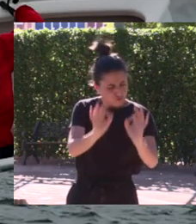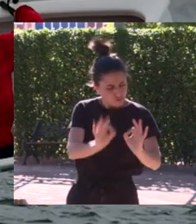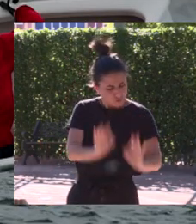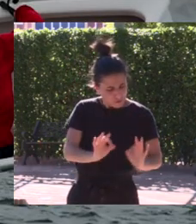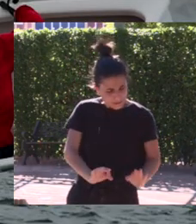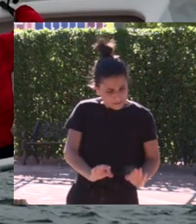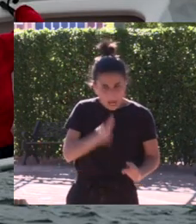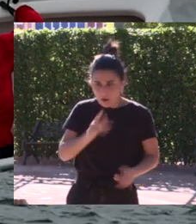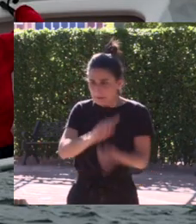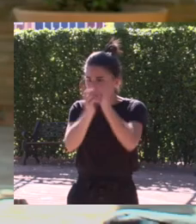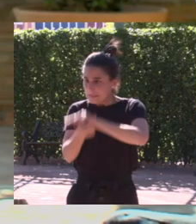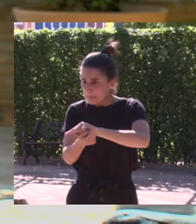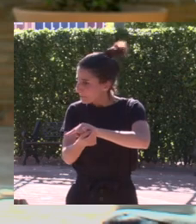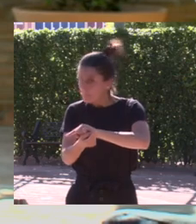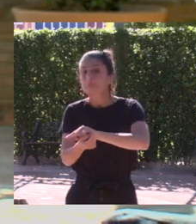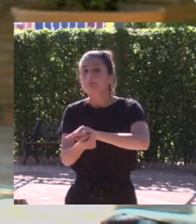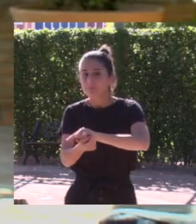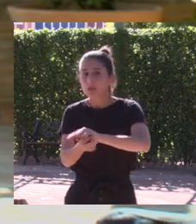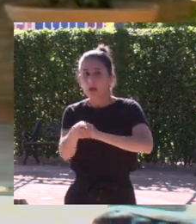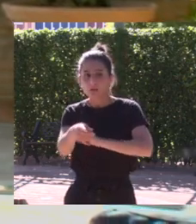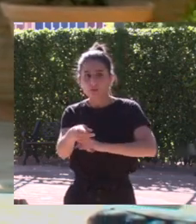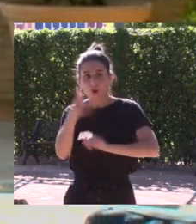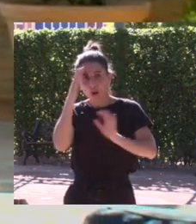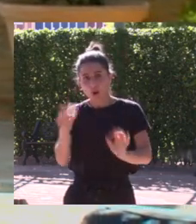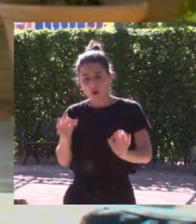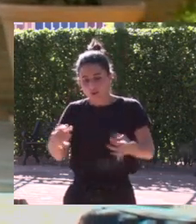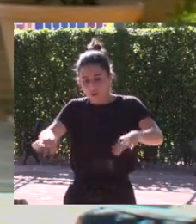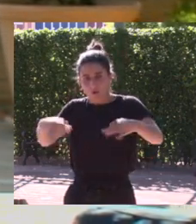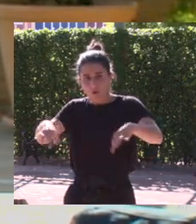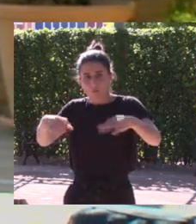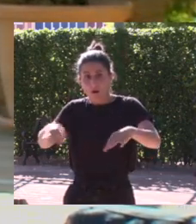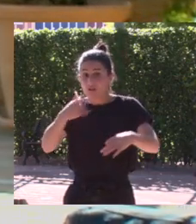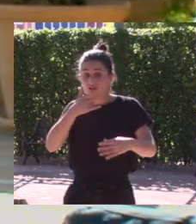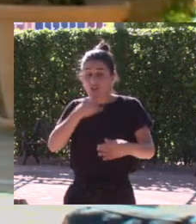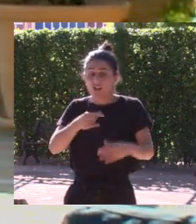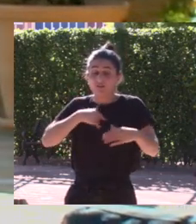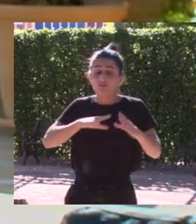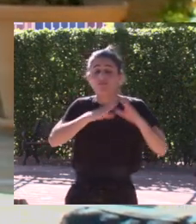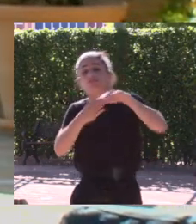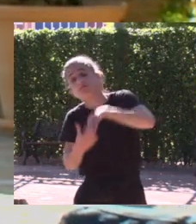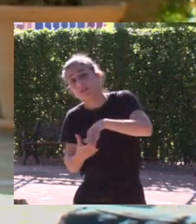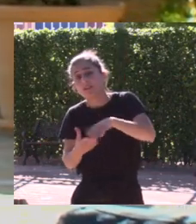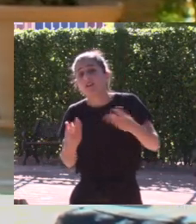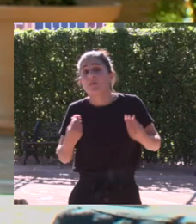planes bueno pues esto es bastante normal el poder volcar en una regata